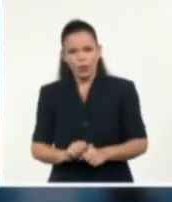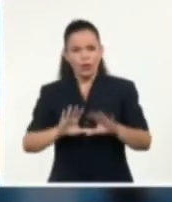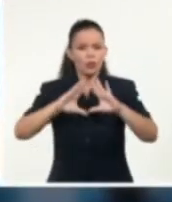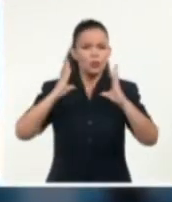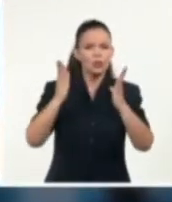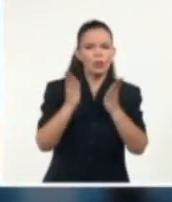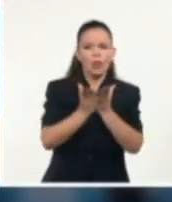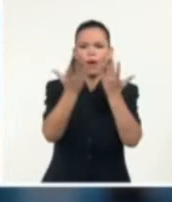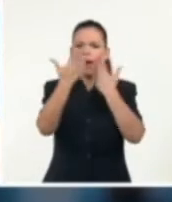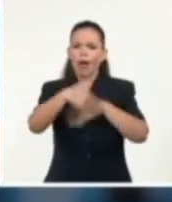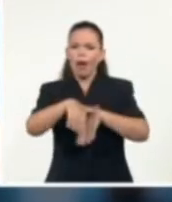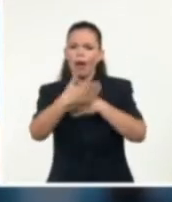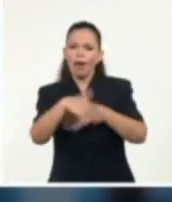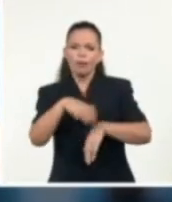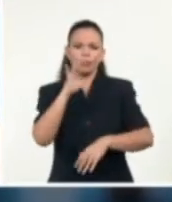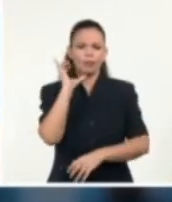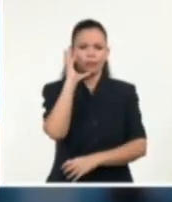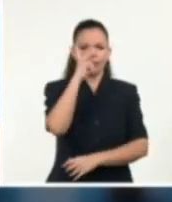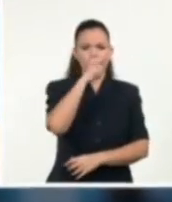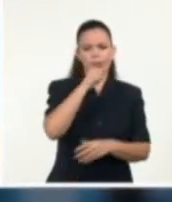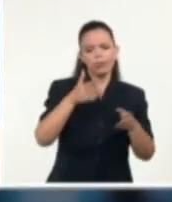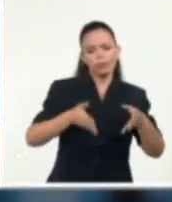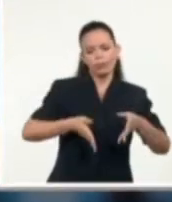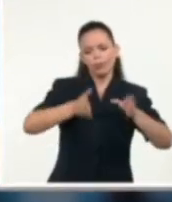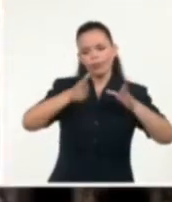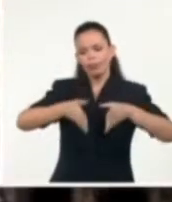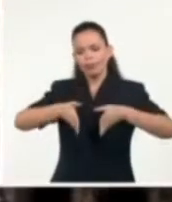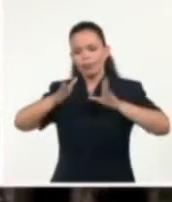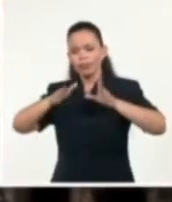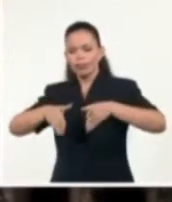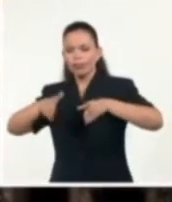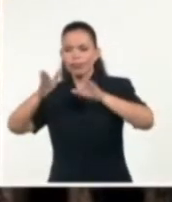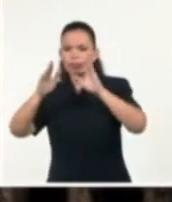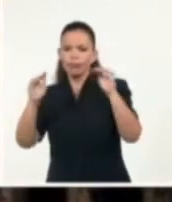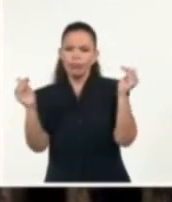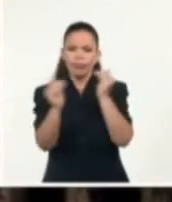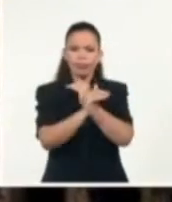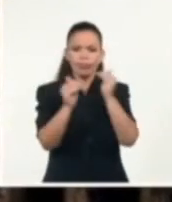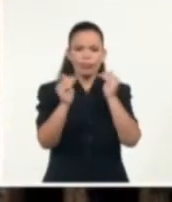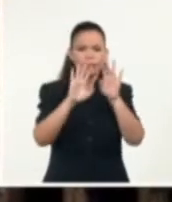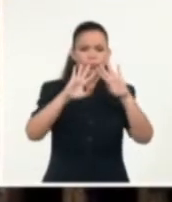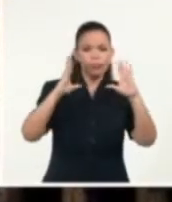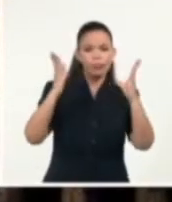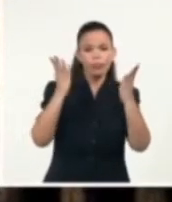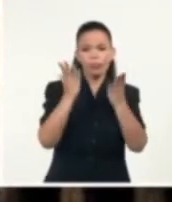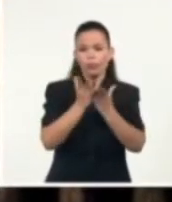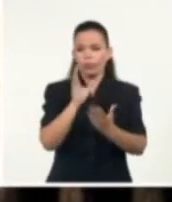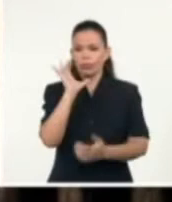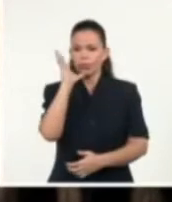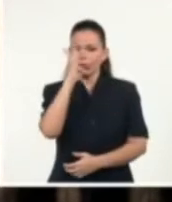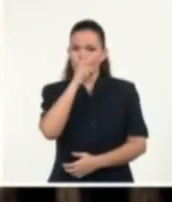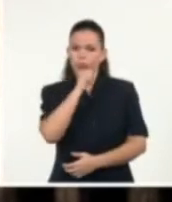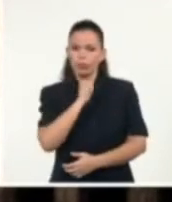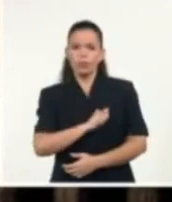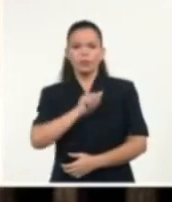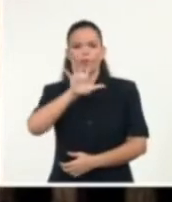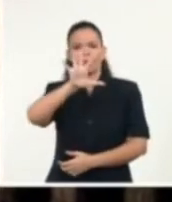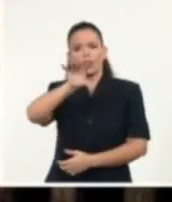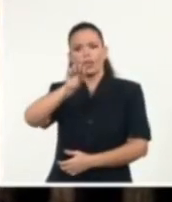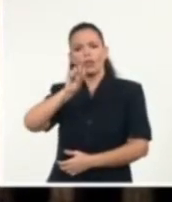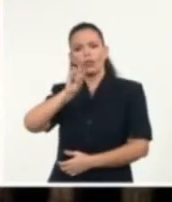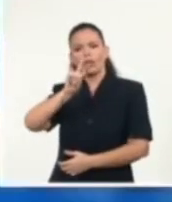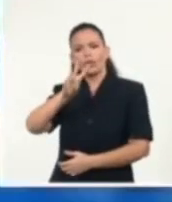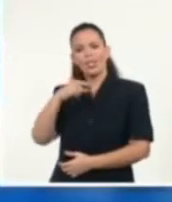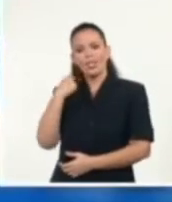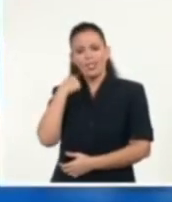Diversas instituciones culturales de la capital programaron una amplia agenda para celebrar los 503 años de la vía de San Cristóbal de La Habana.